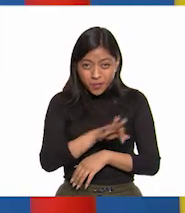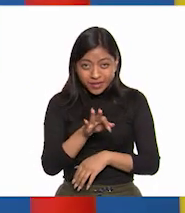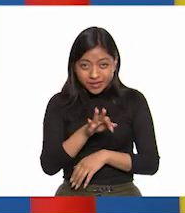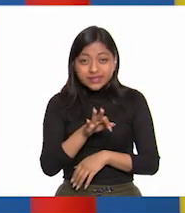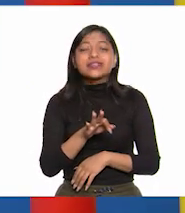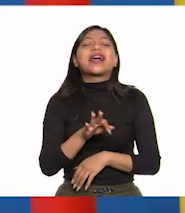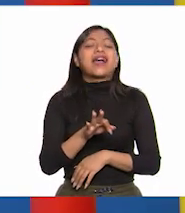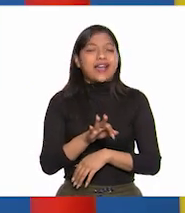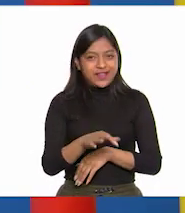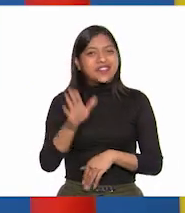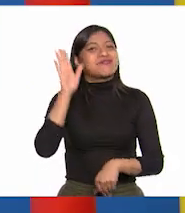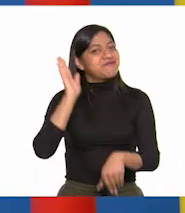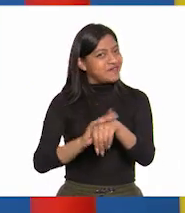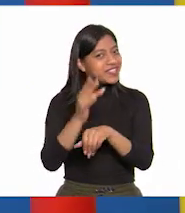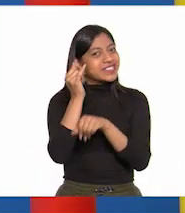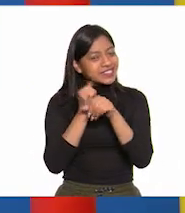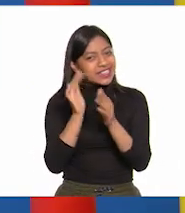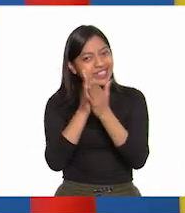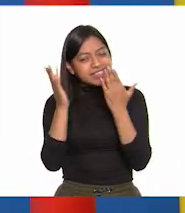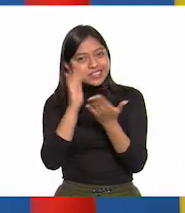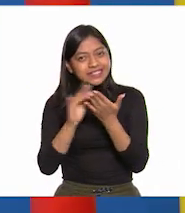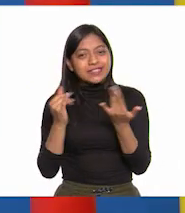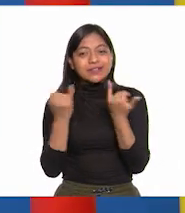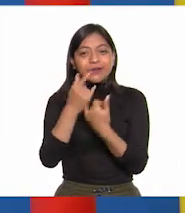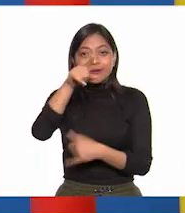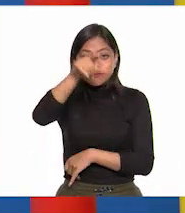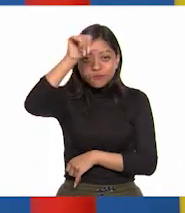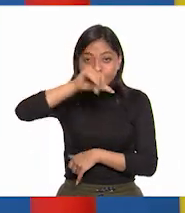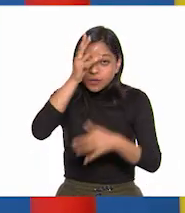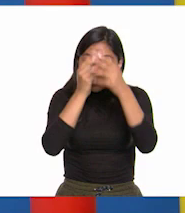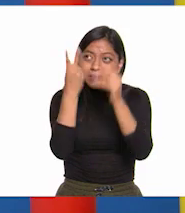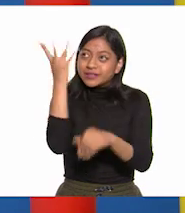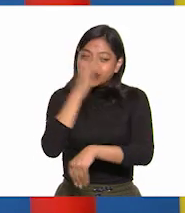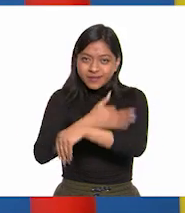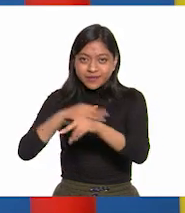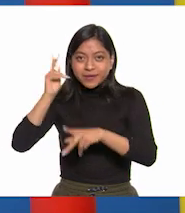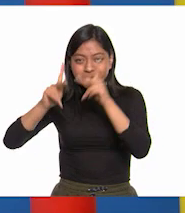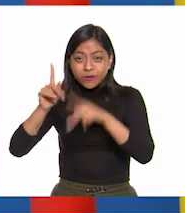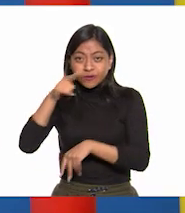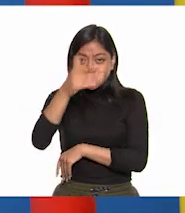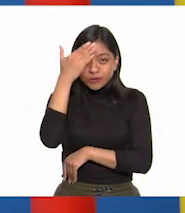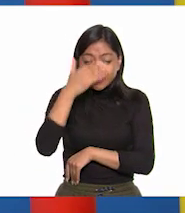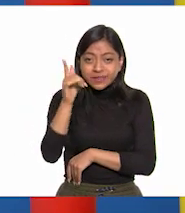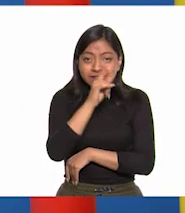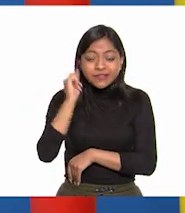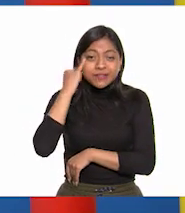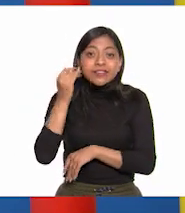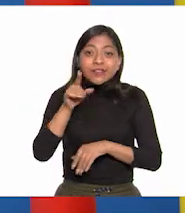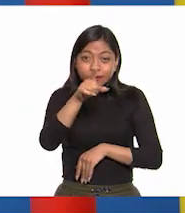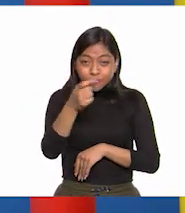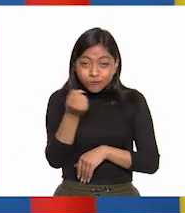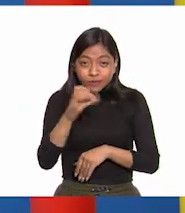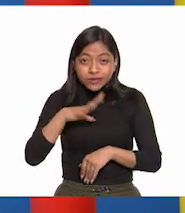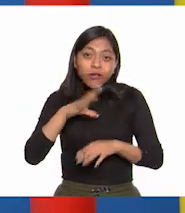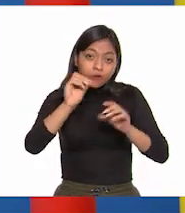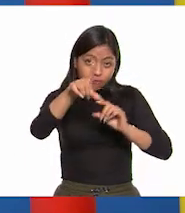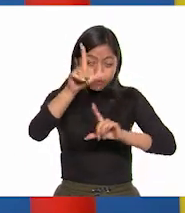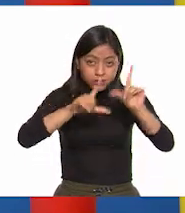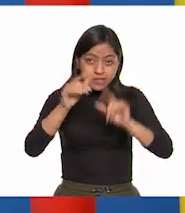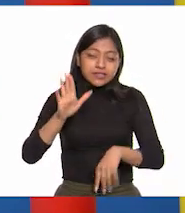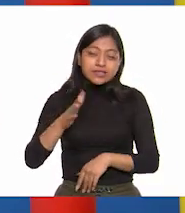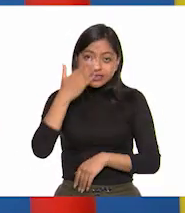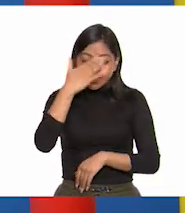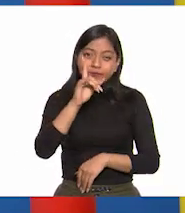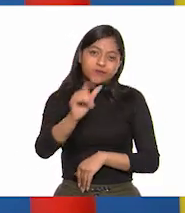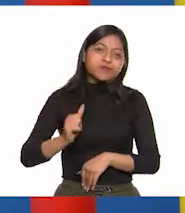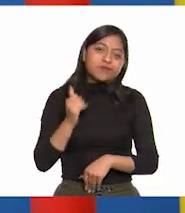posible, consulta otros libros y comenta el tema de hoy con tu familia. Si tienes la fortuna de hablar una lengua indígena, aprovecha este